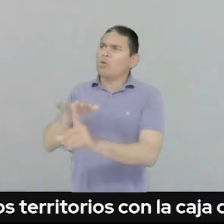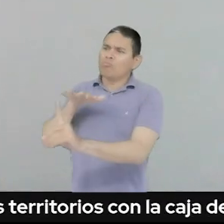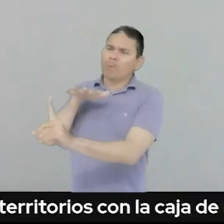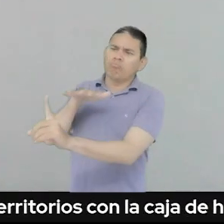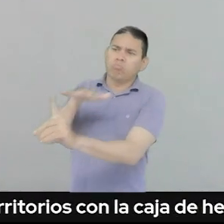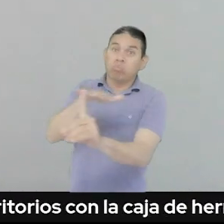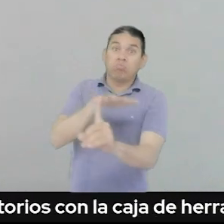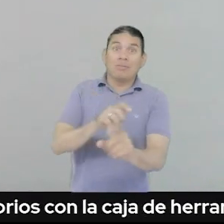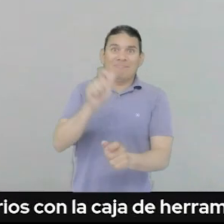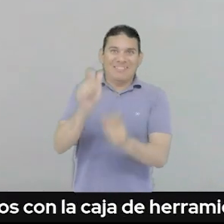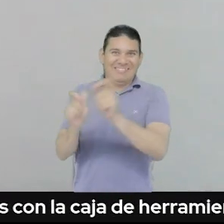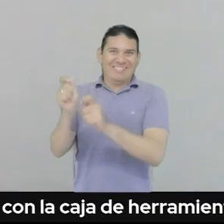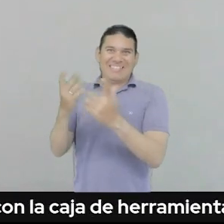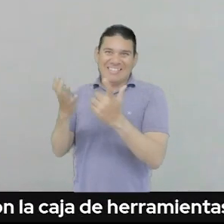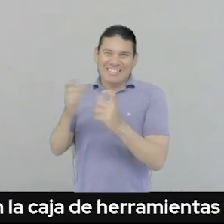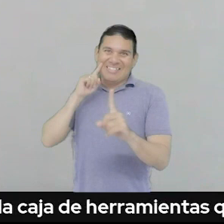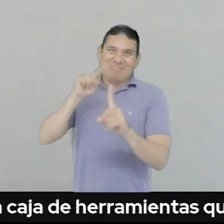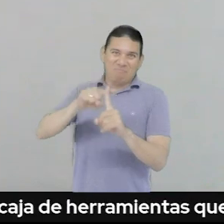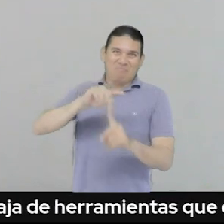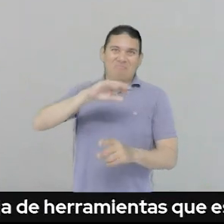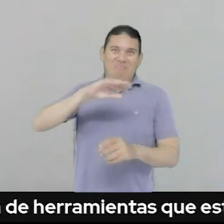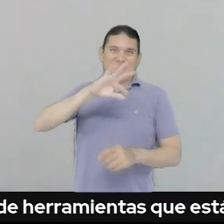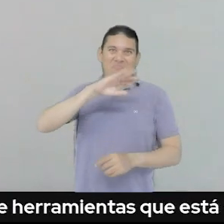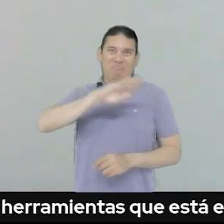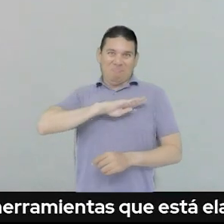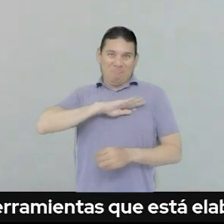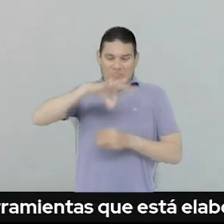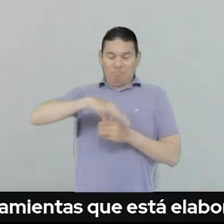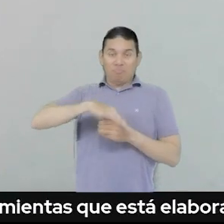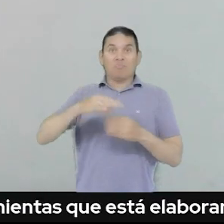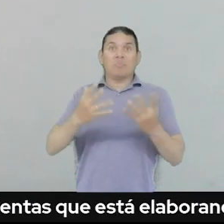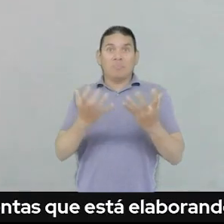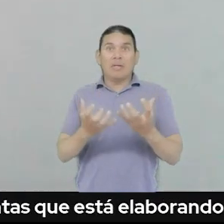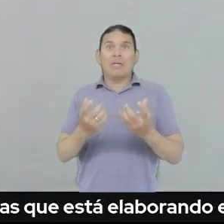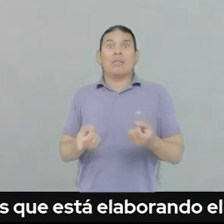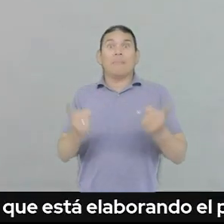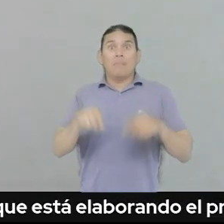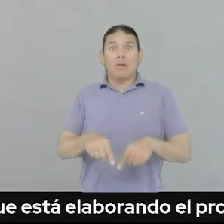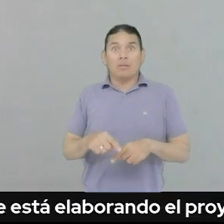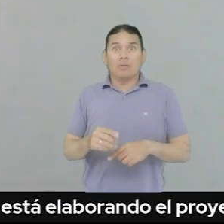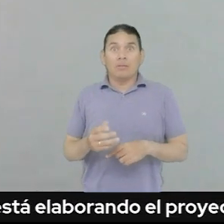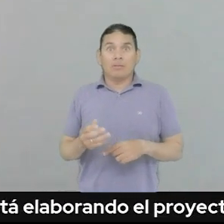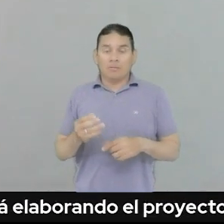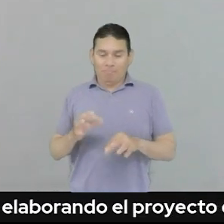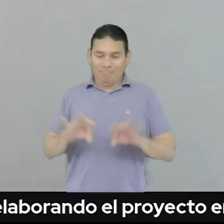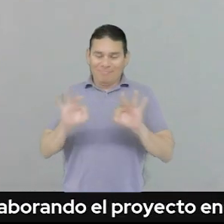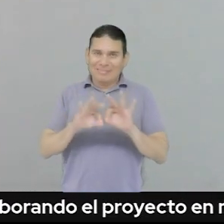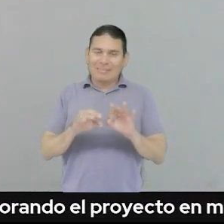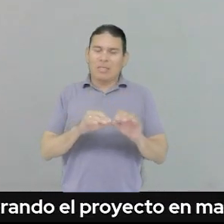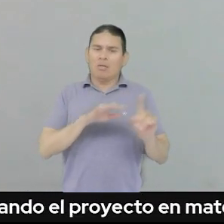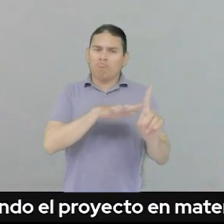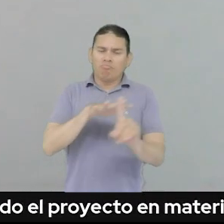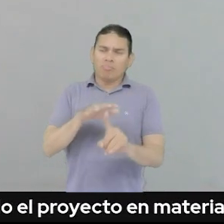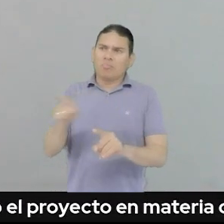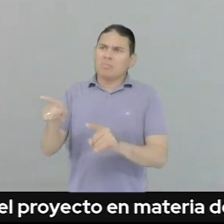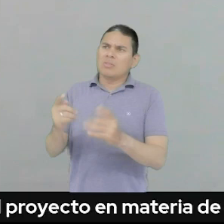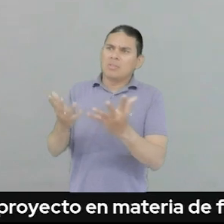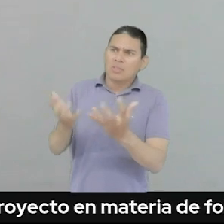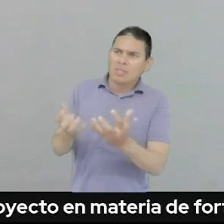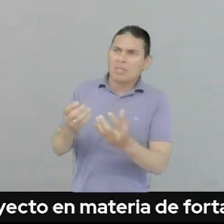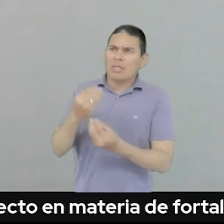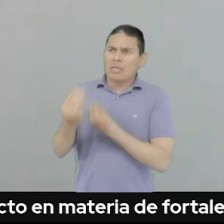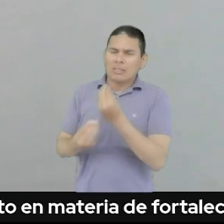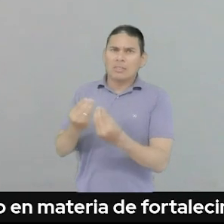proceso de incidencia con los candidatos a estos cargos de elección popular y de manera posterior, en el mes de enero del